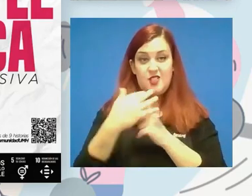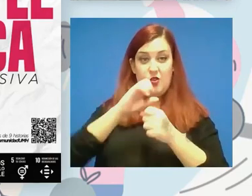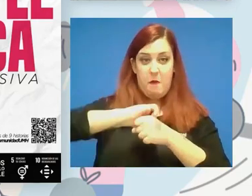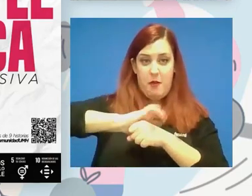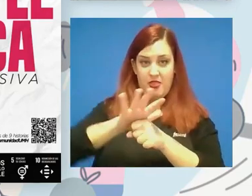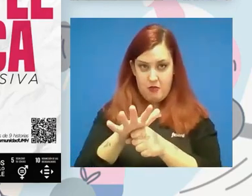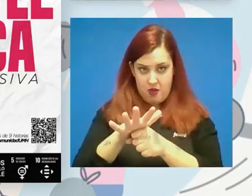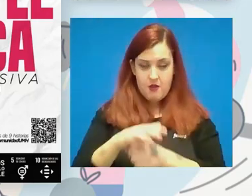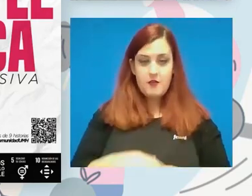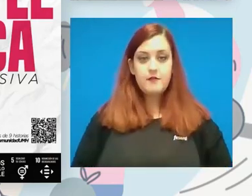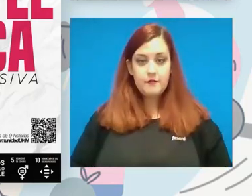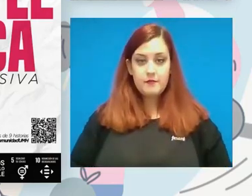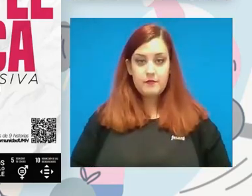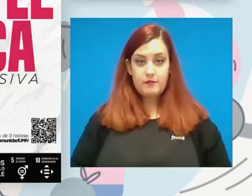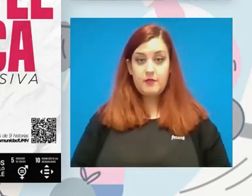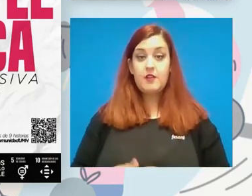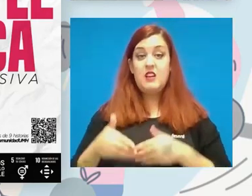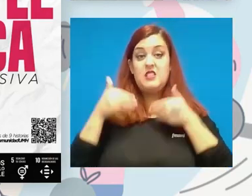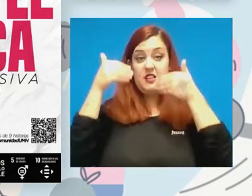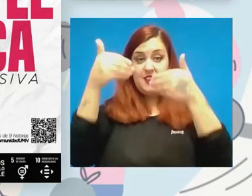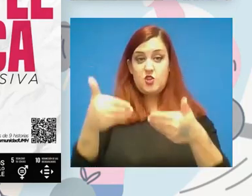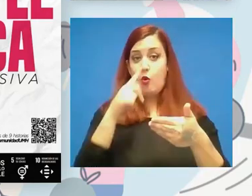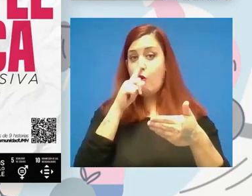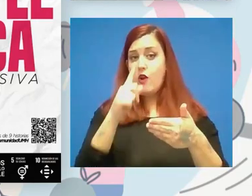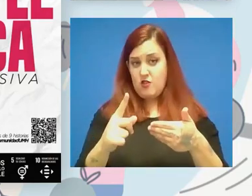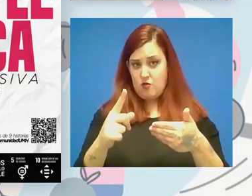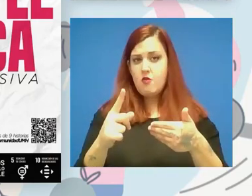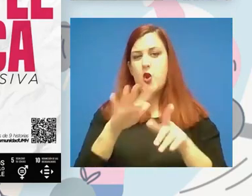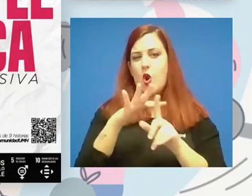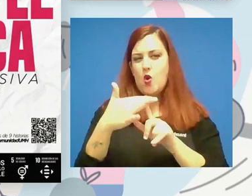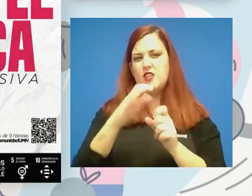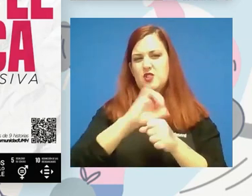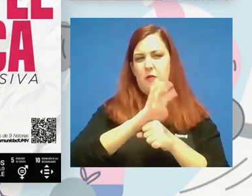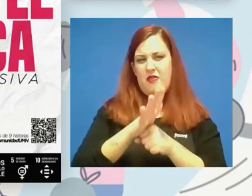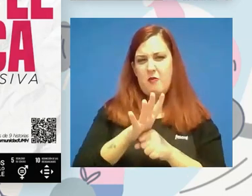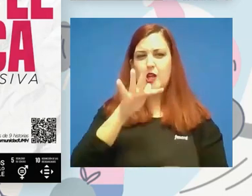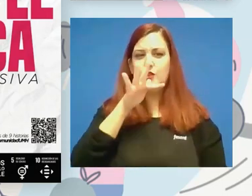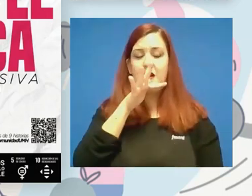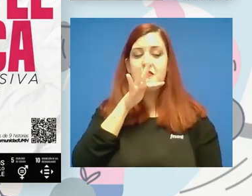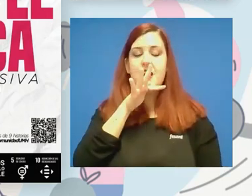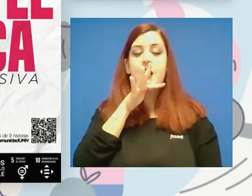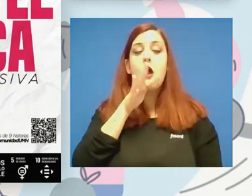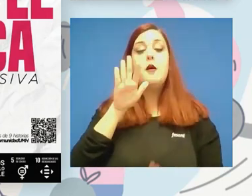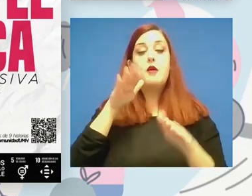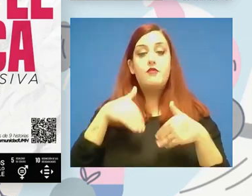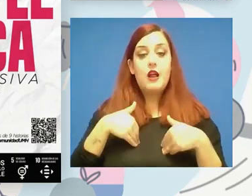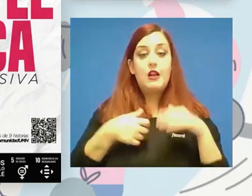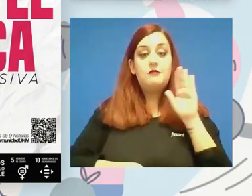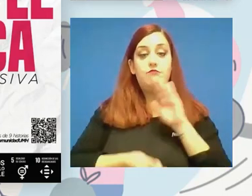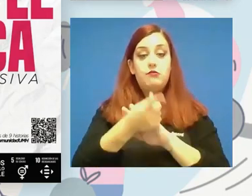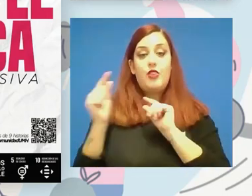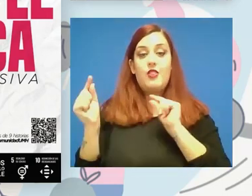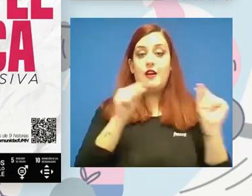a pesar del retraso de un año que hubieron. Pero, bueno, ha inspirado, siempre hemos dicho, hablamos el debate, sabéis que la Comunidad